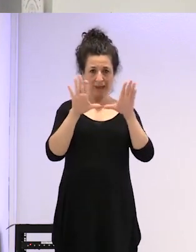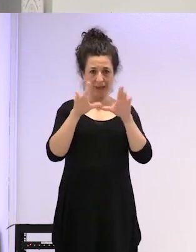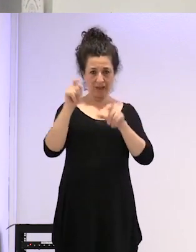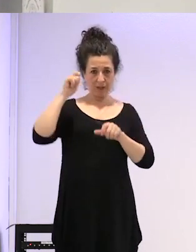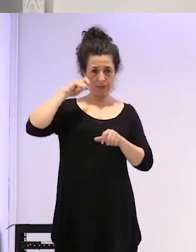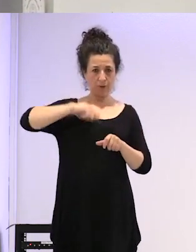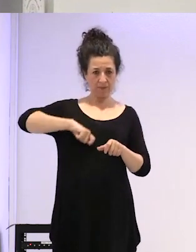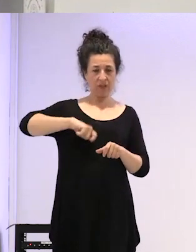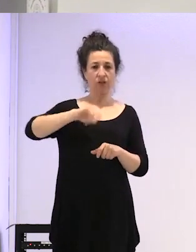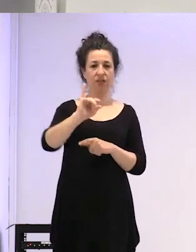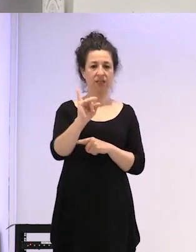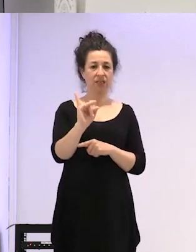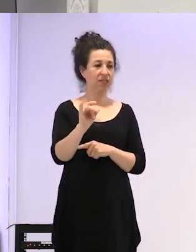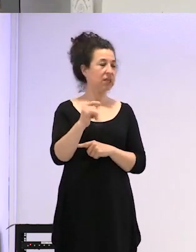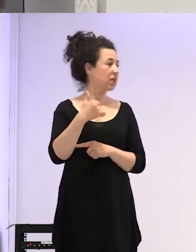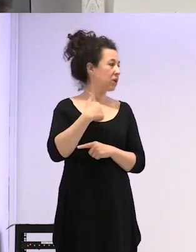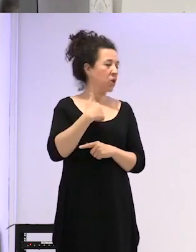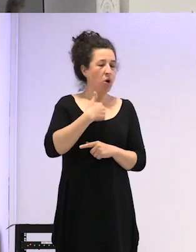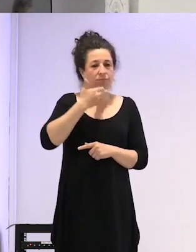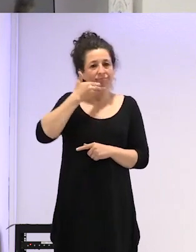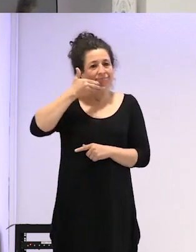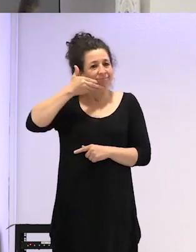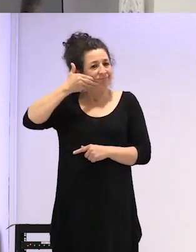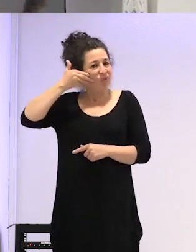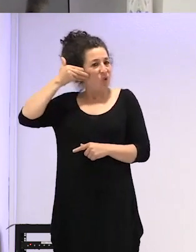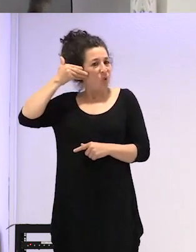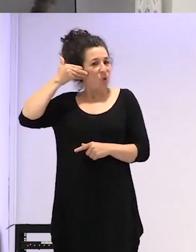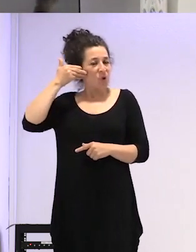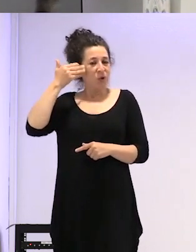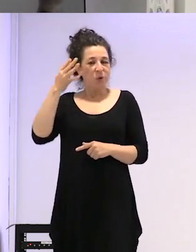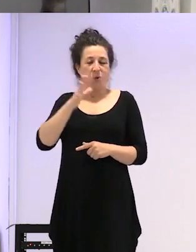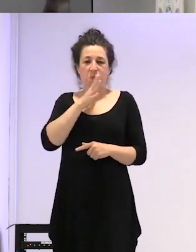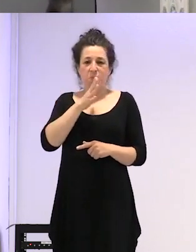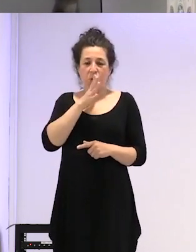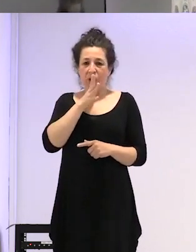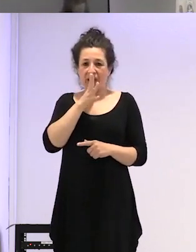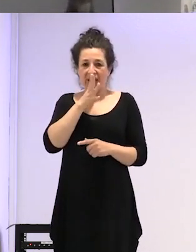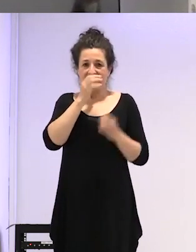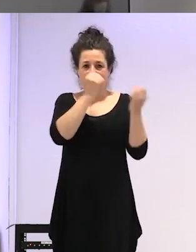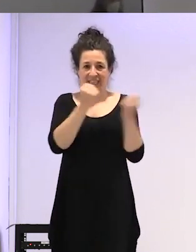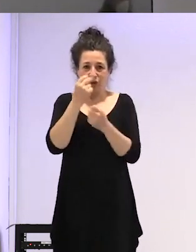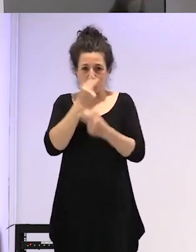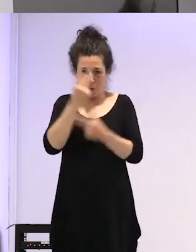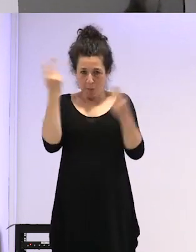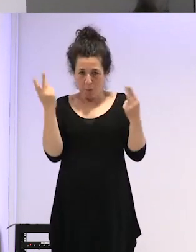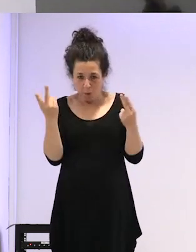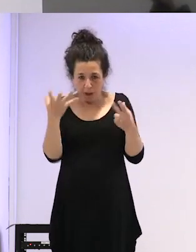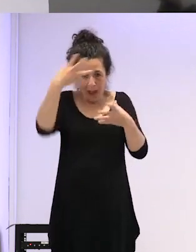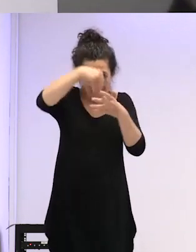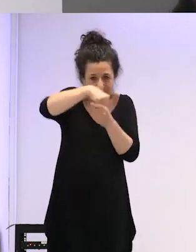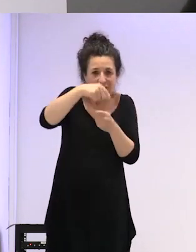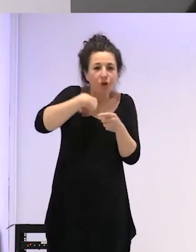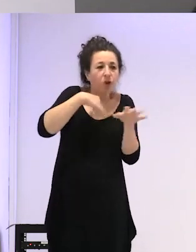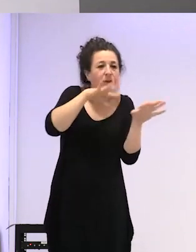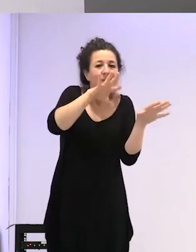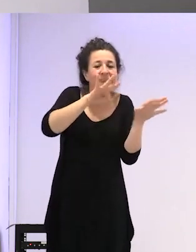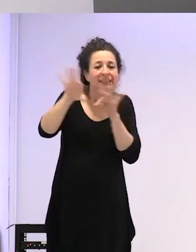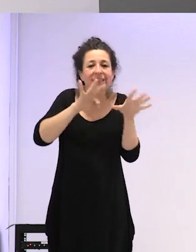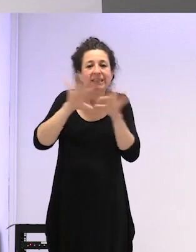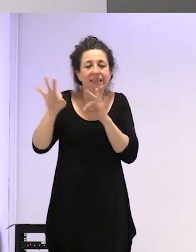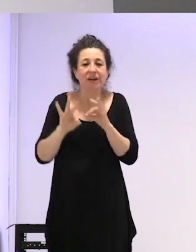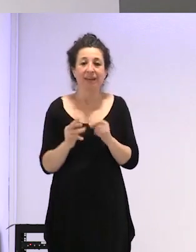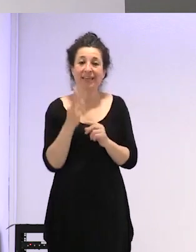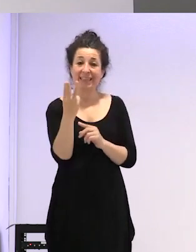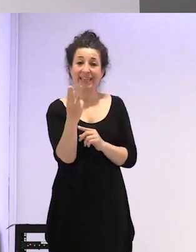que estoy muy orgullosa por la primera vez que dentro de una institución pública los he podido elegir hay 3 personas